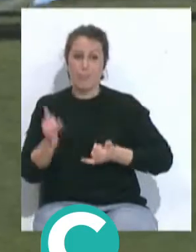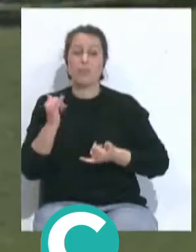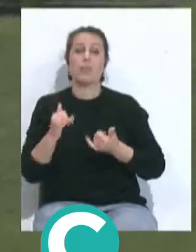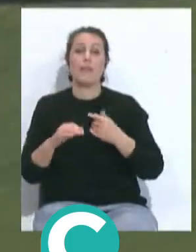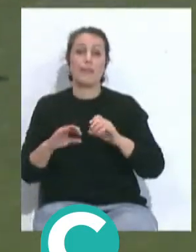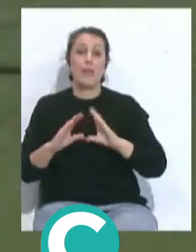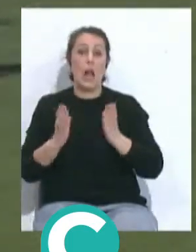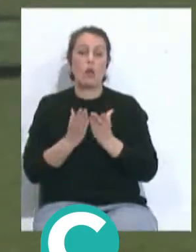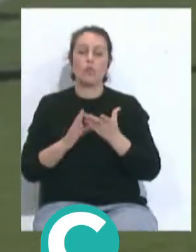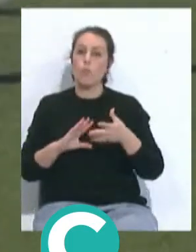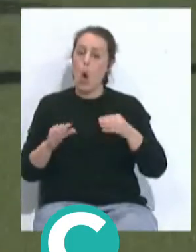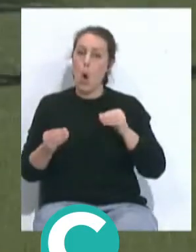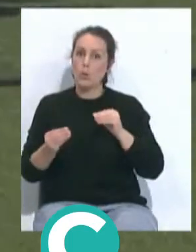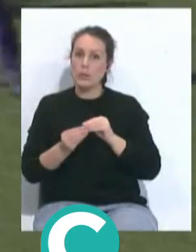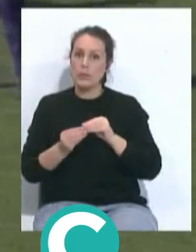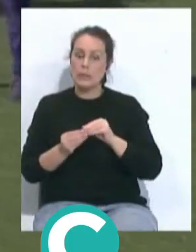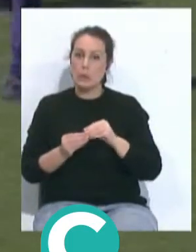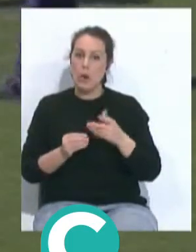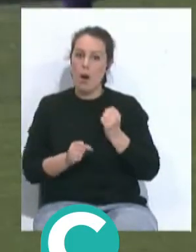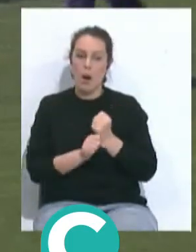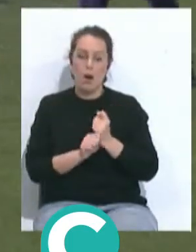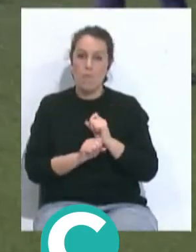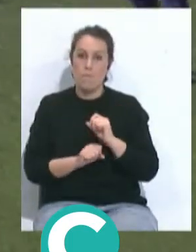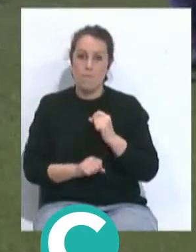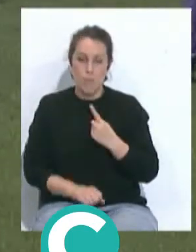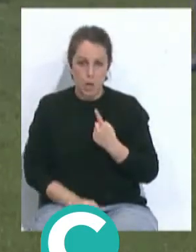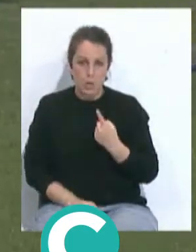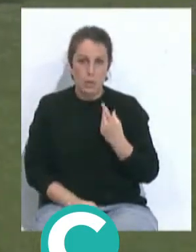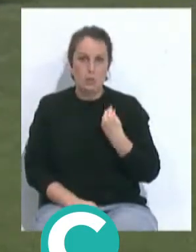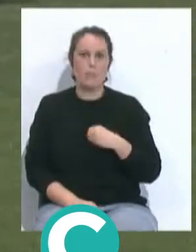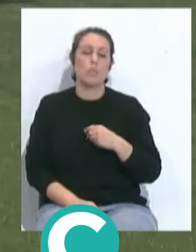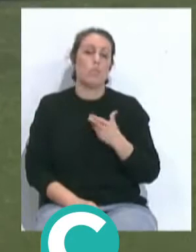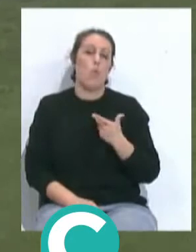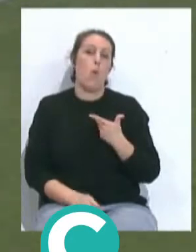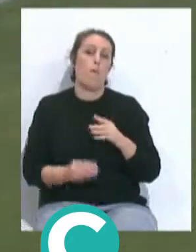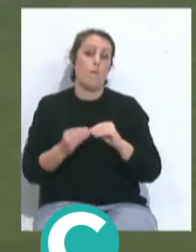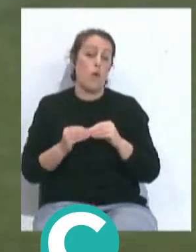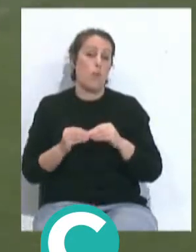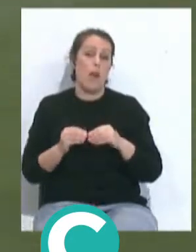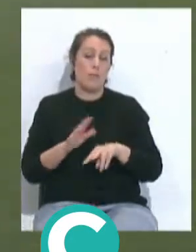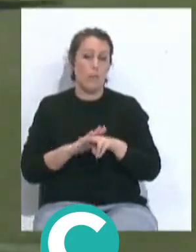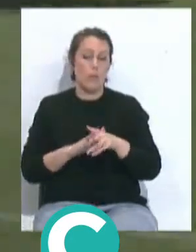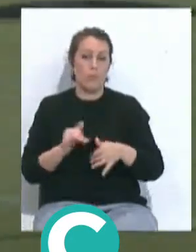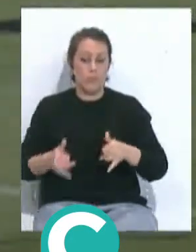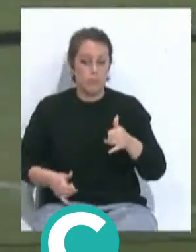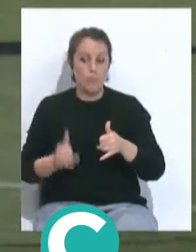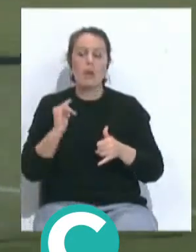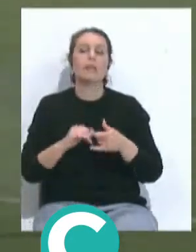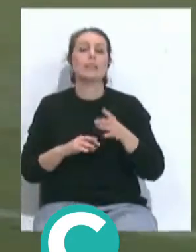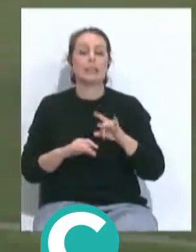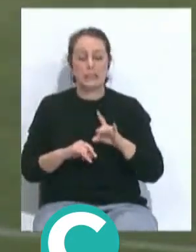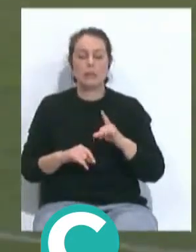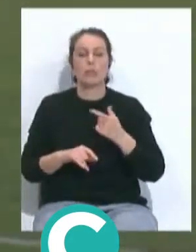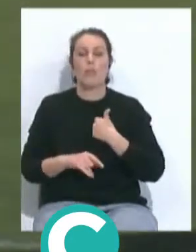balón es el músculo que más interviene en esa faceta del fútbol, en el golpeo. Sí, además te iba a